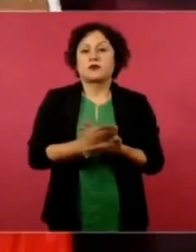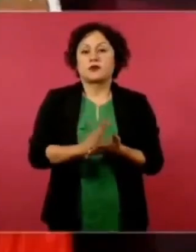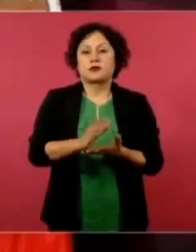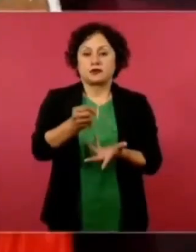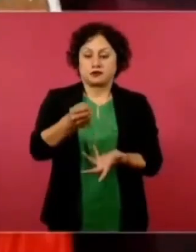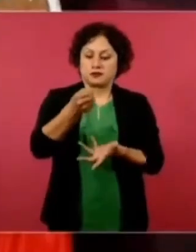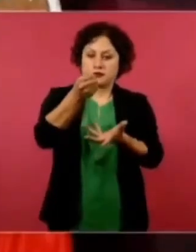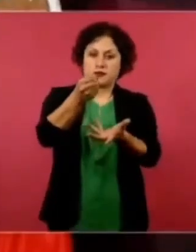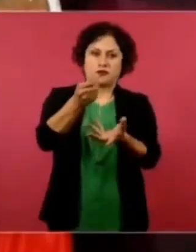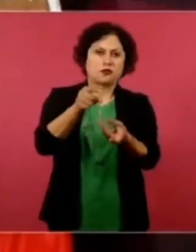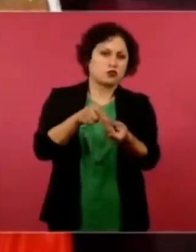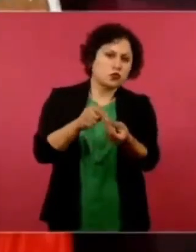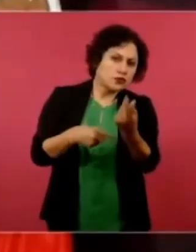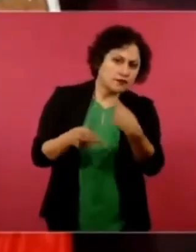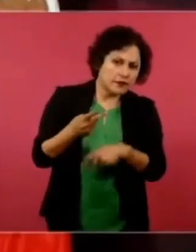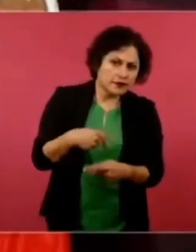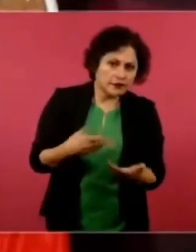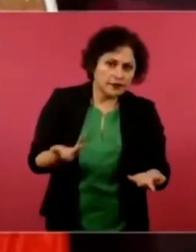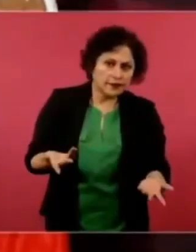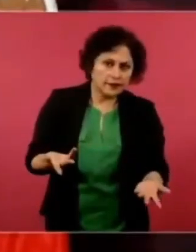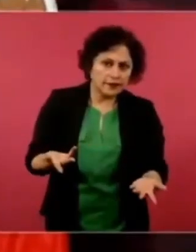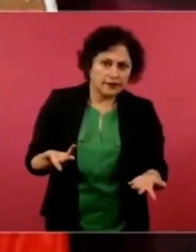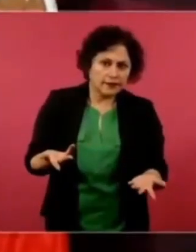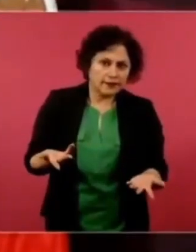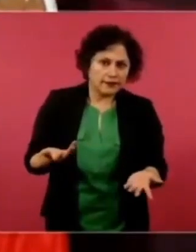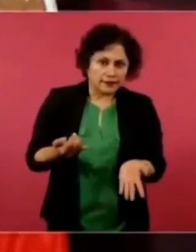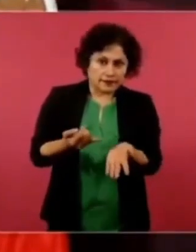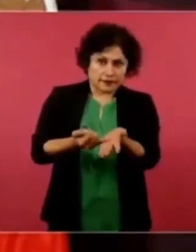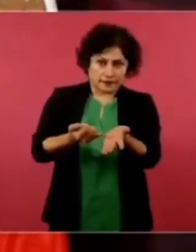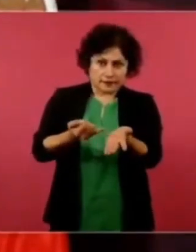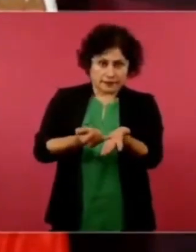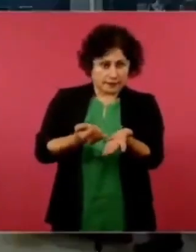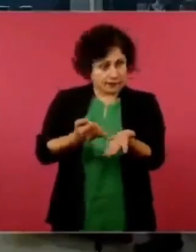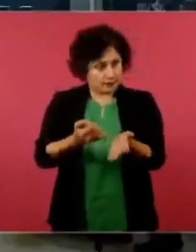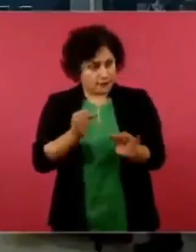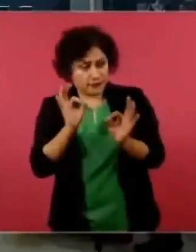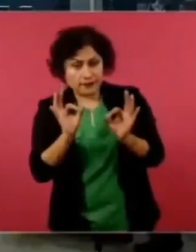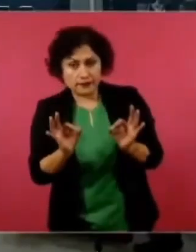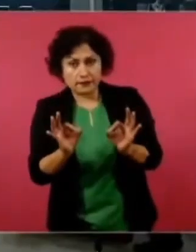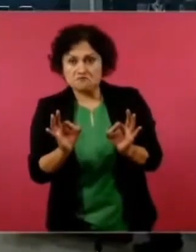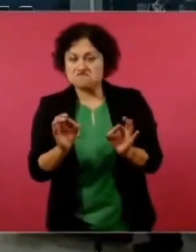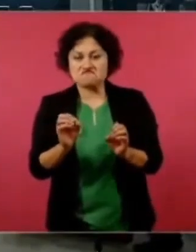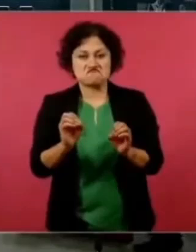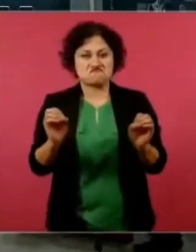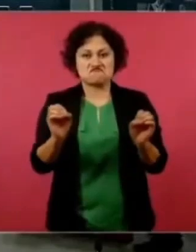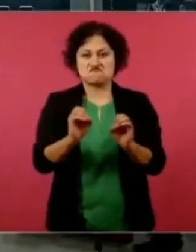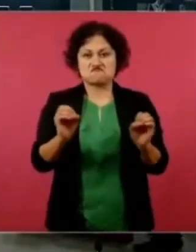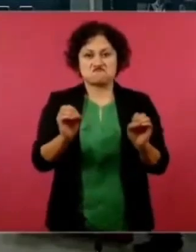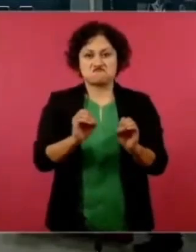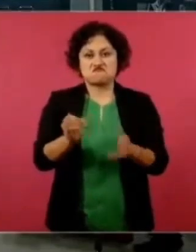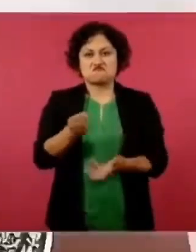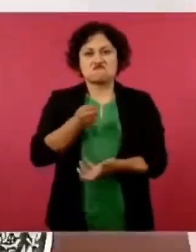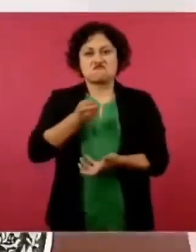sino debajo de la mesa, ni maletas,